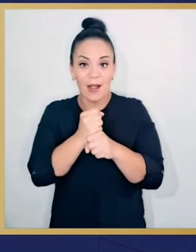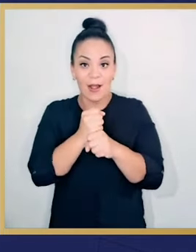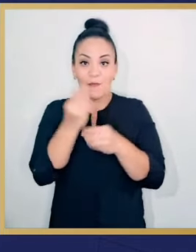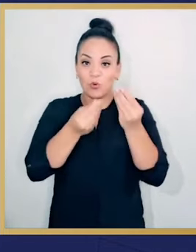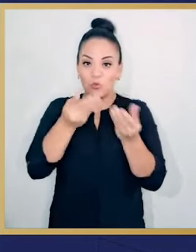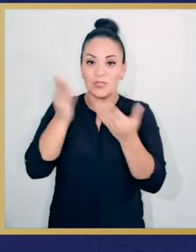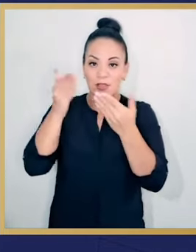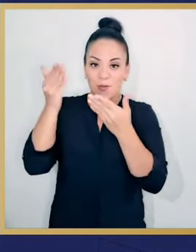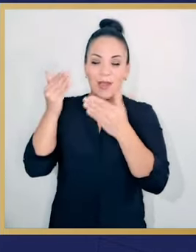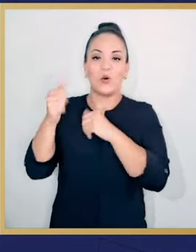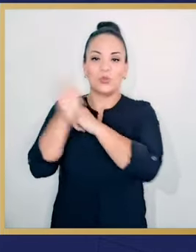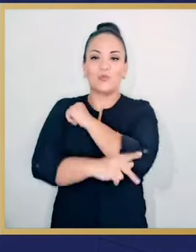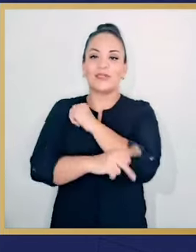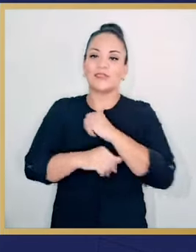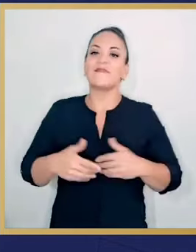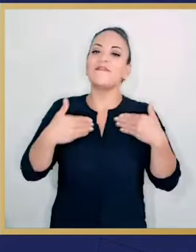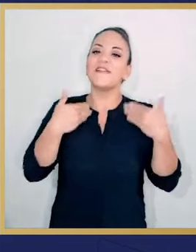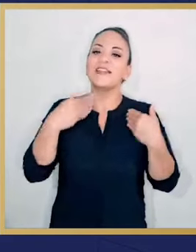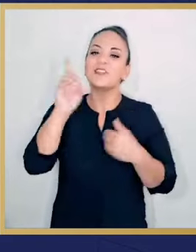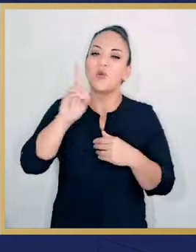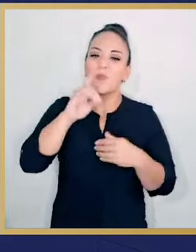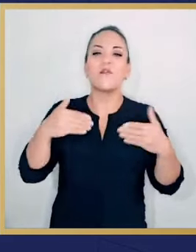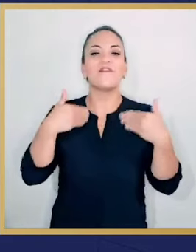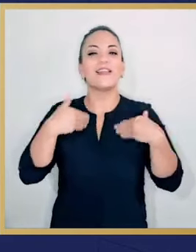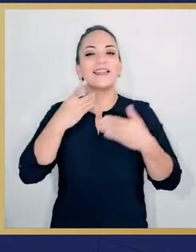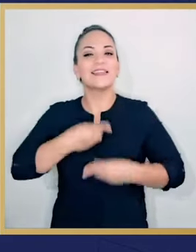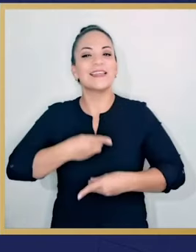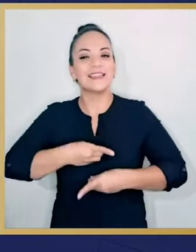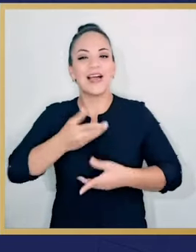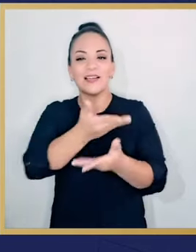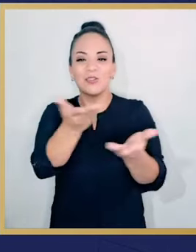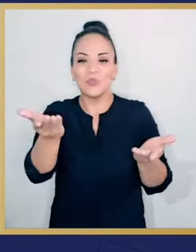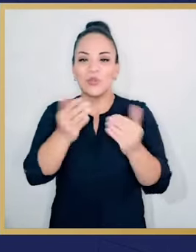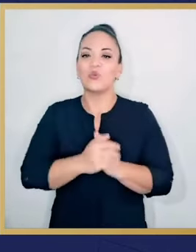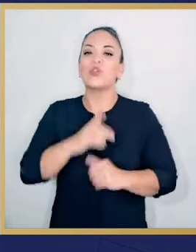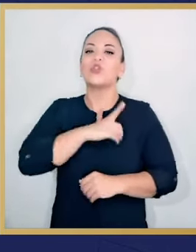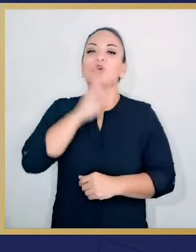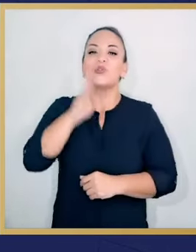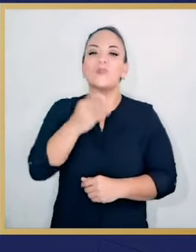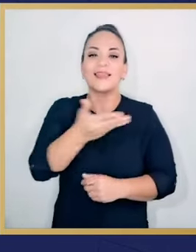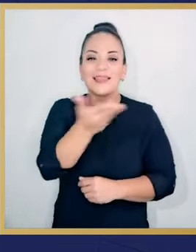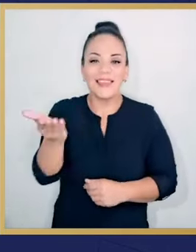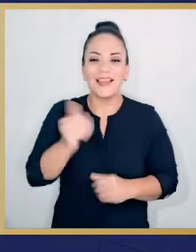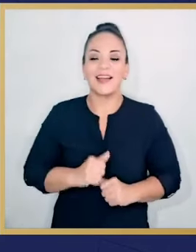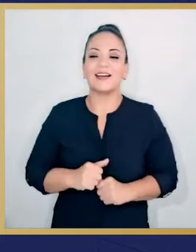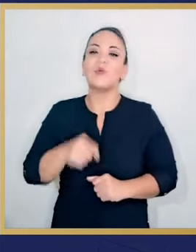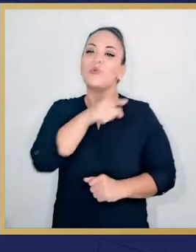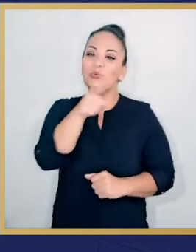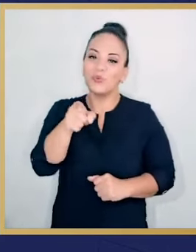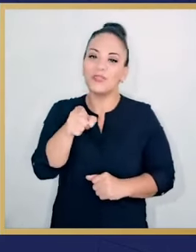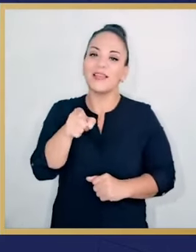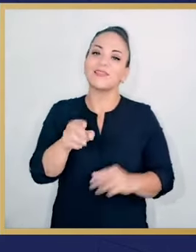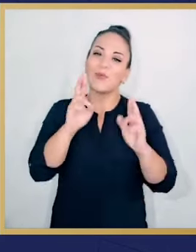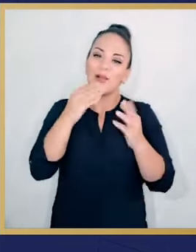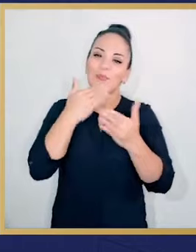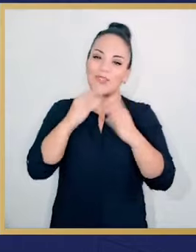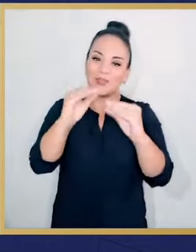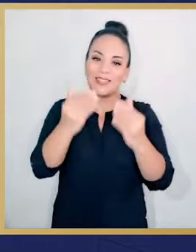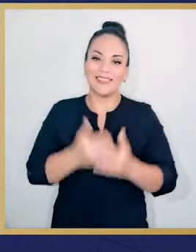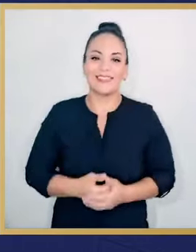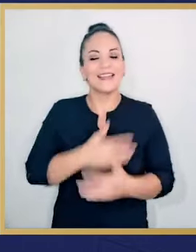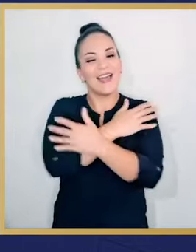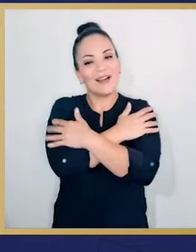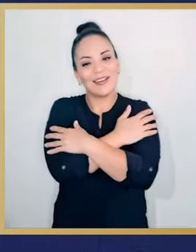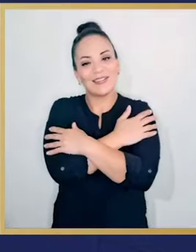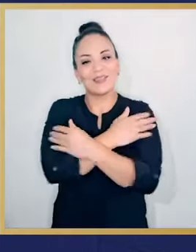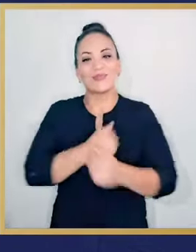país. Gracias, feliz domingo, feliz descanso a todos, que Dios los bendiga y que tengan una muy